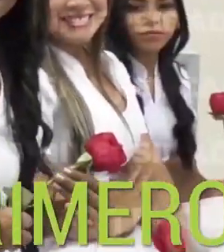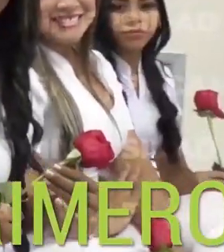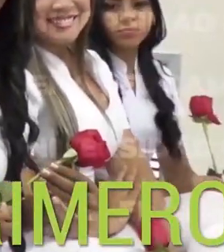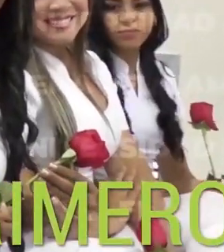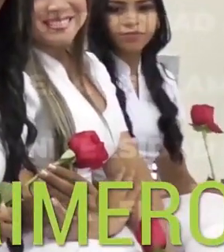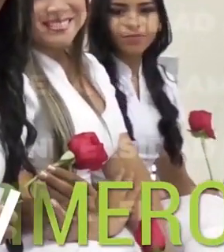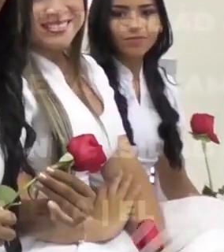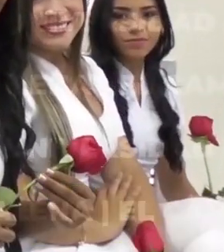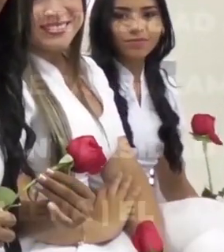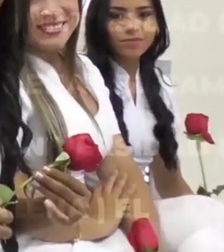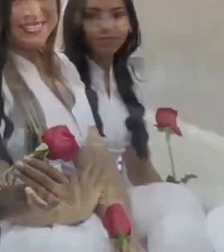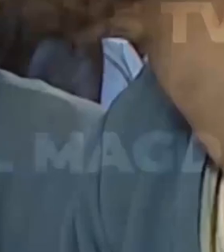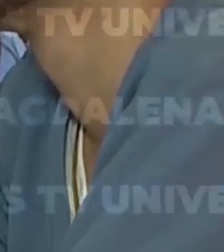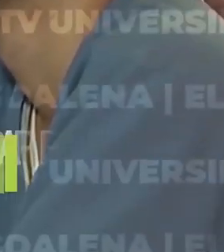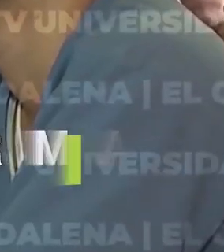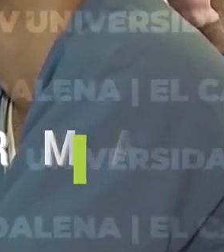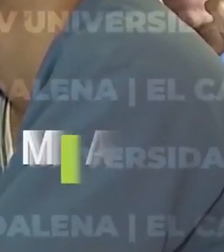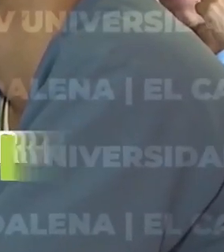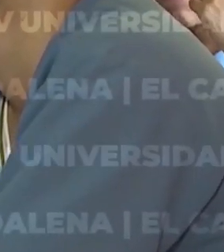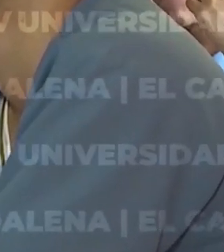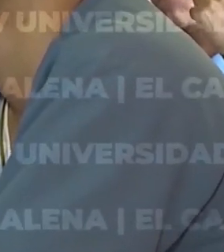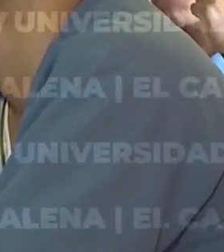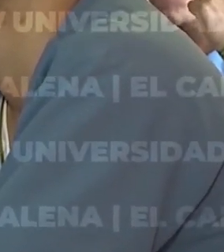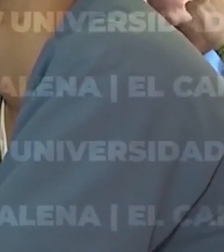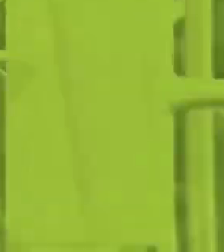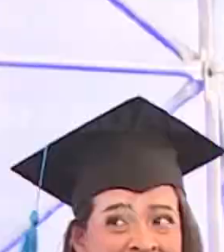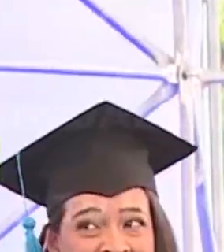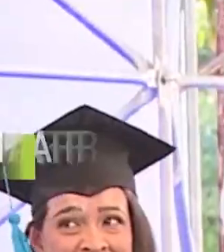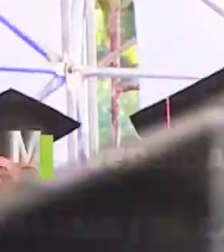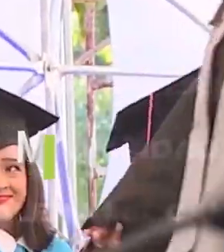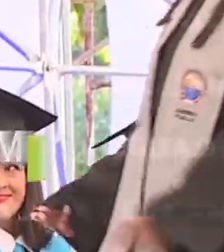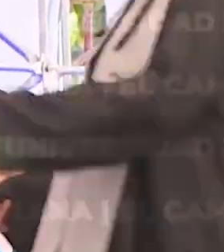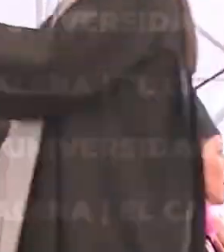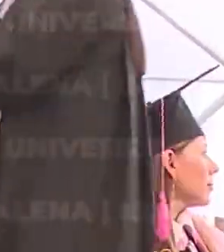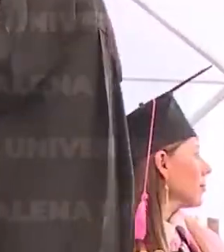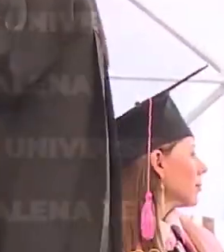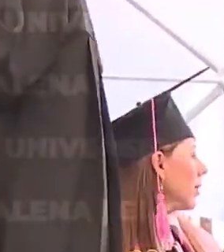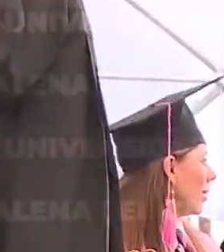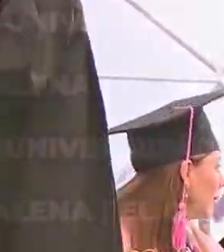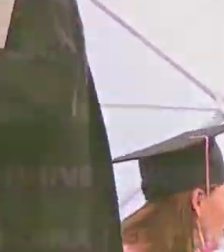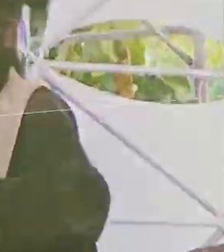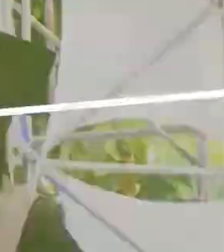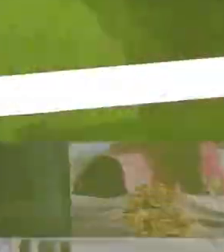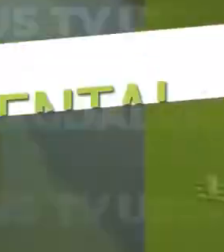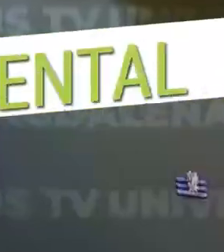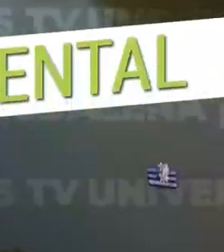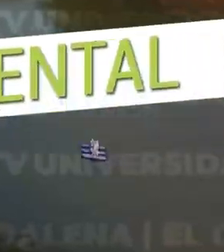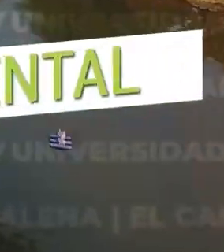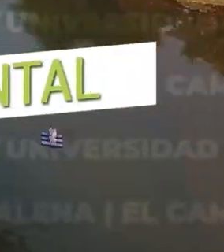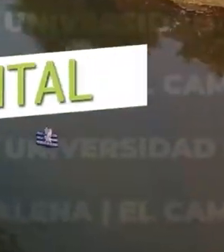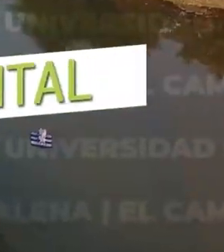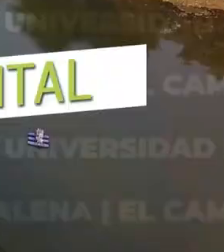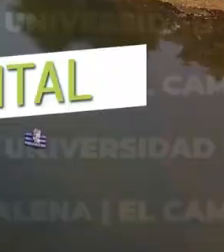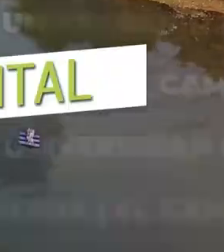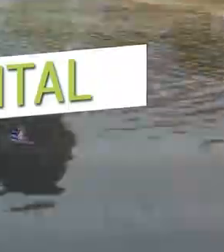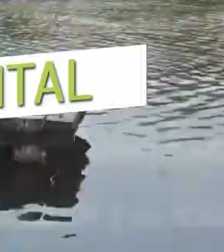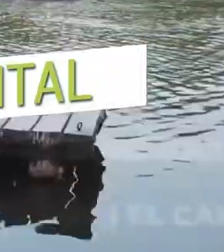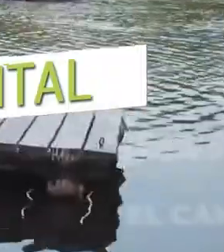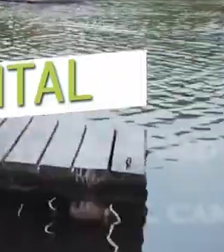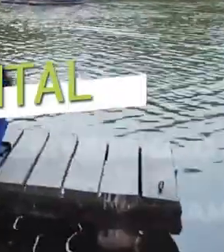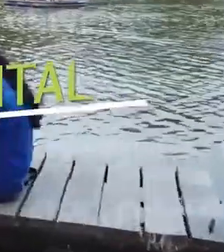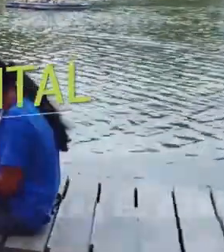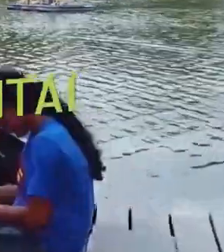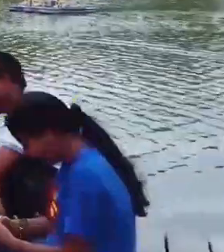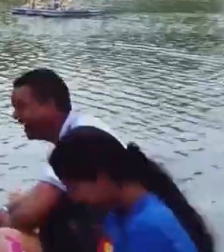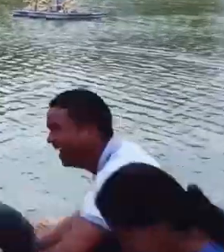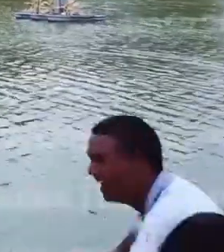Del campesino, siendo lanchero. Es hoy una mejor persona y una profesional porque alguien estuvo ahí para hacer eso posible. Sostenibilidad ambiental.